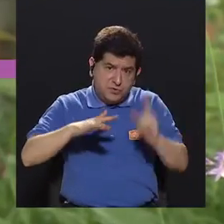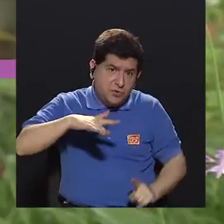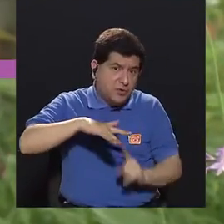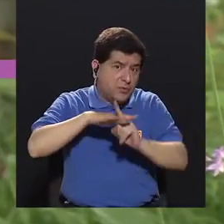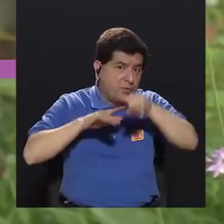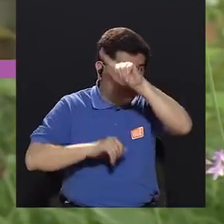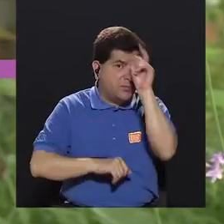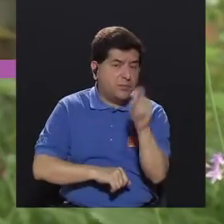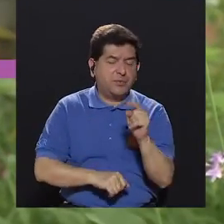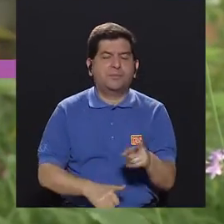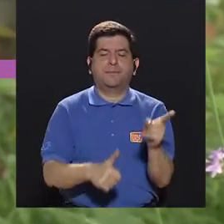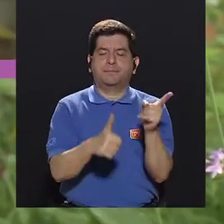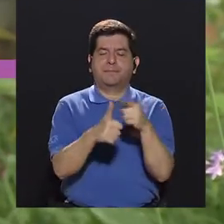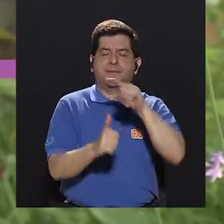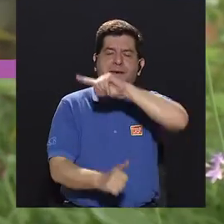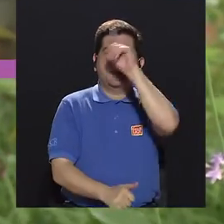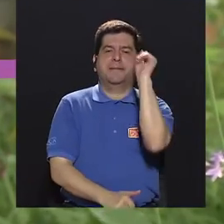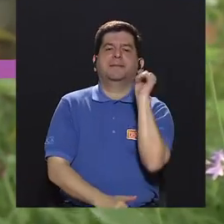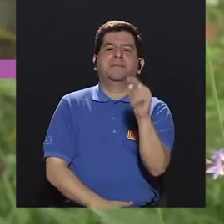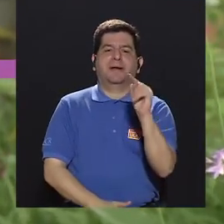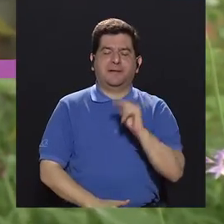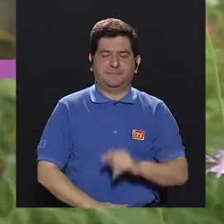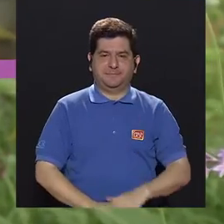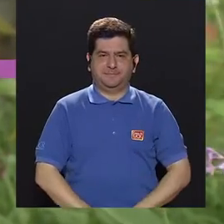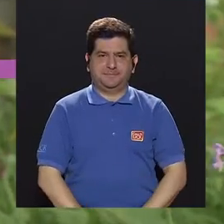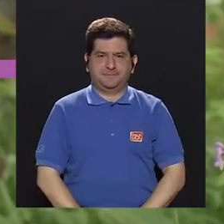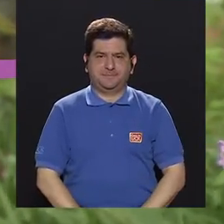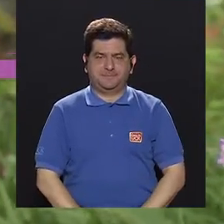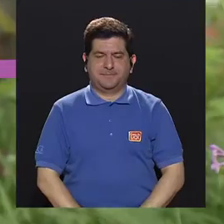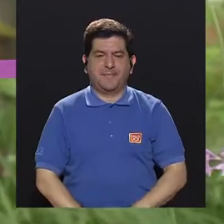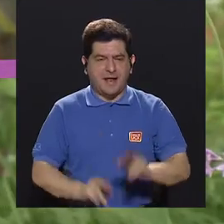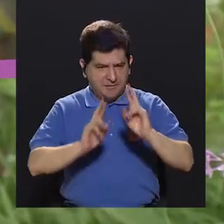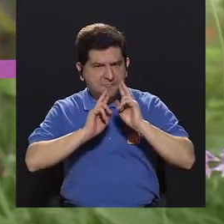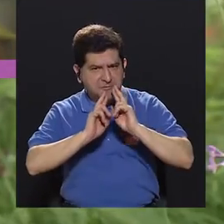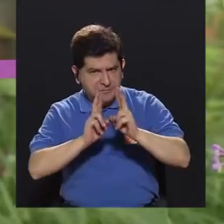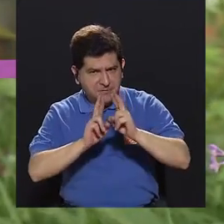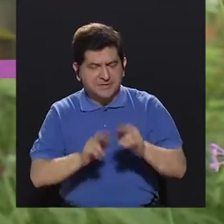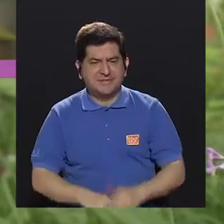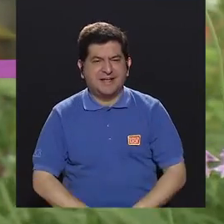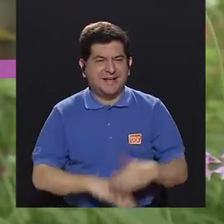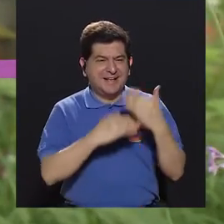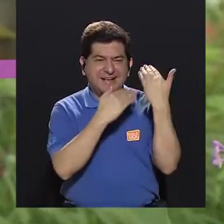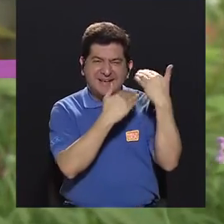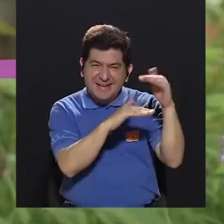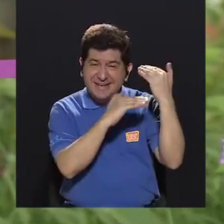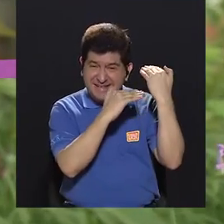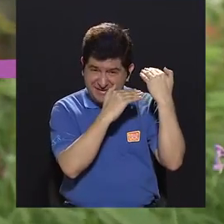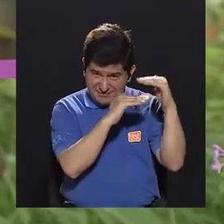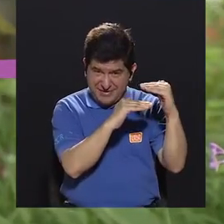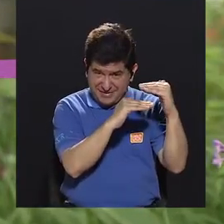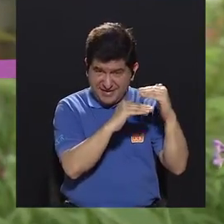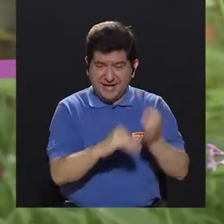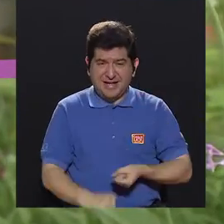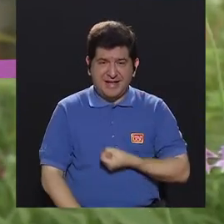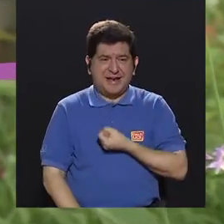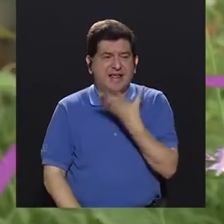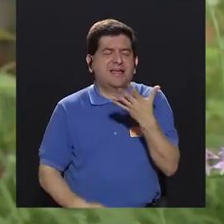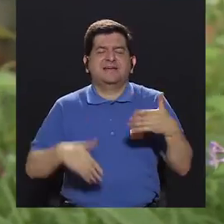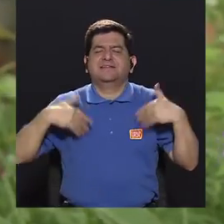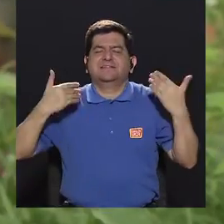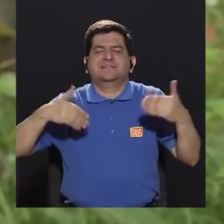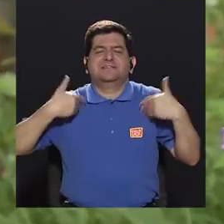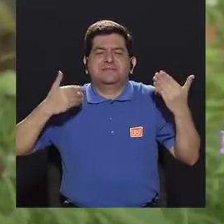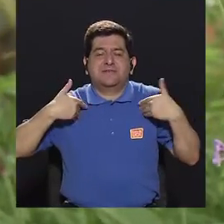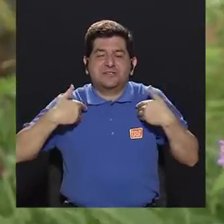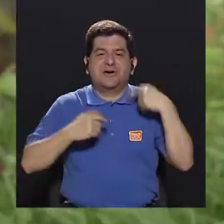Bueno, para responder la primera pregunta, este, yo, o sea, que haya una limitación en cuanto a la expresión de la